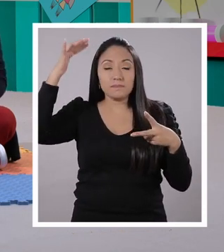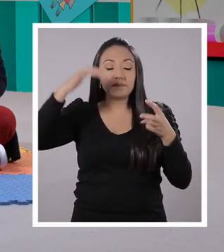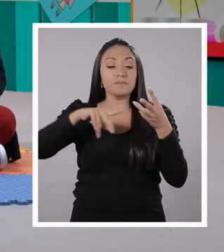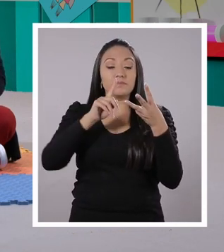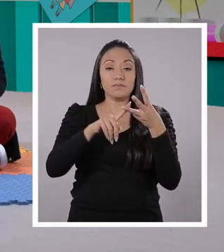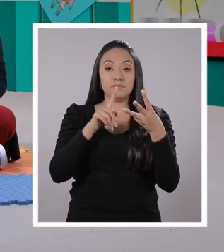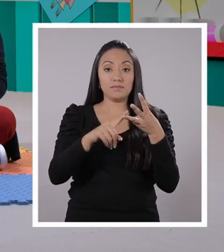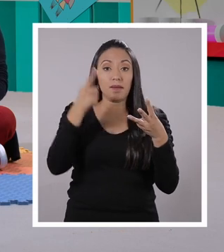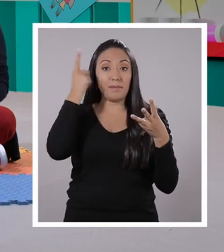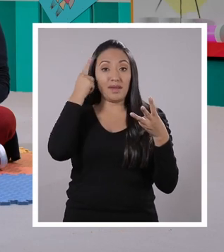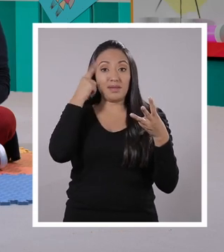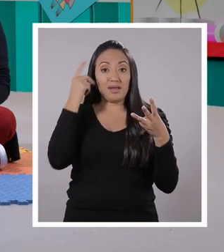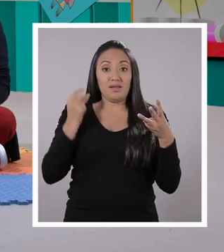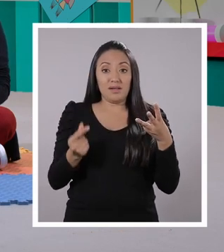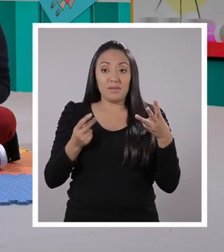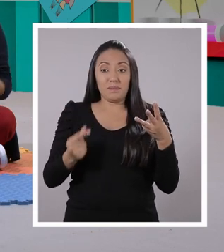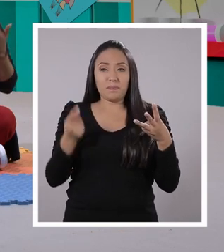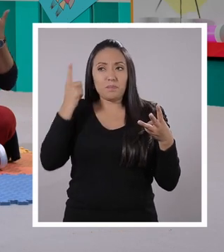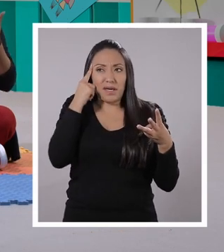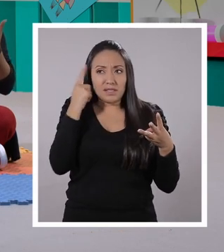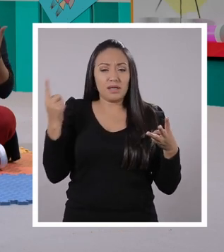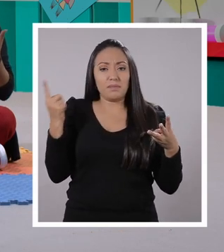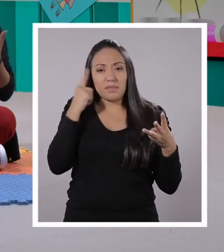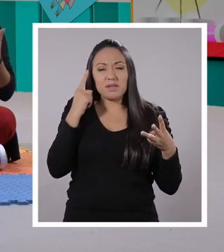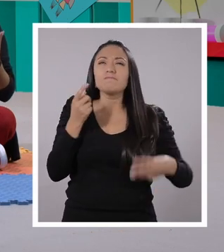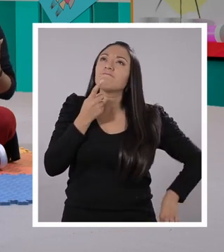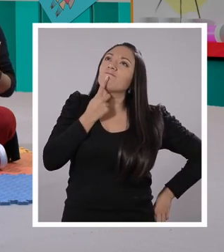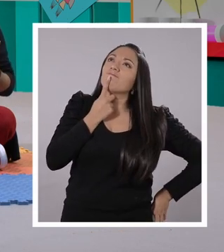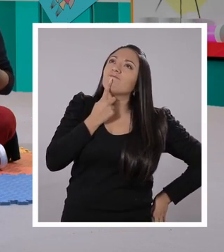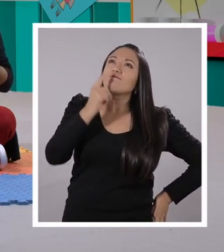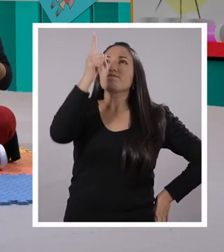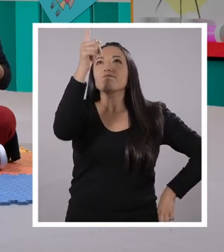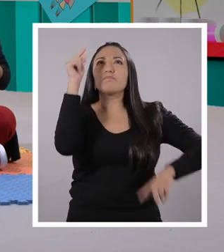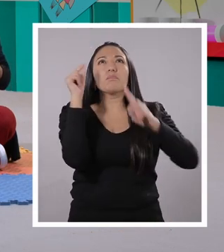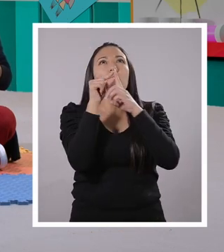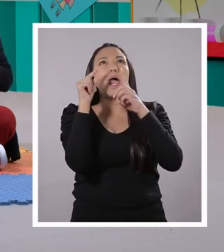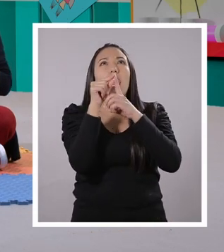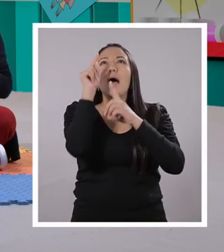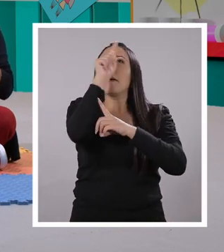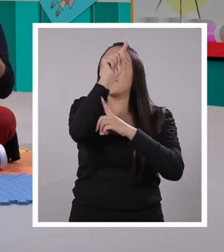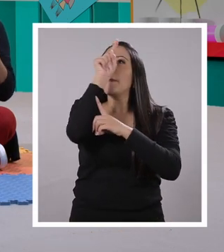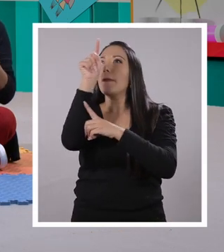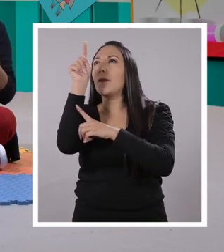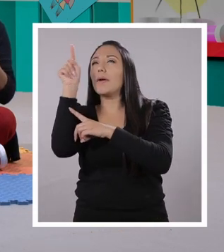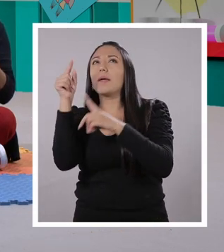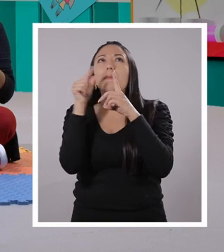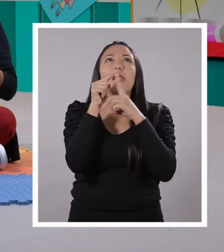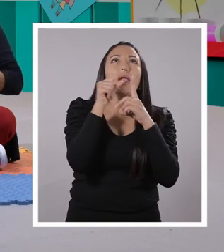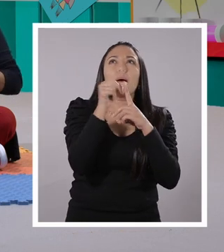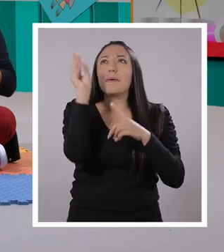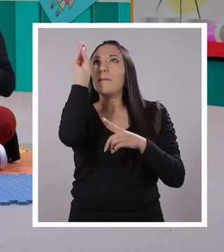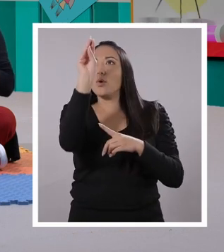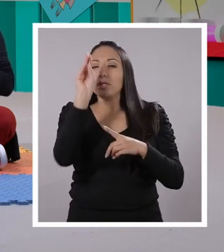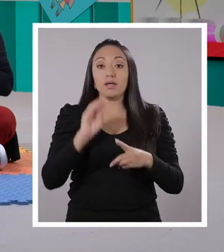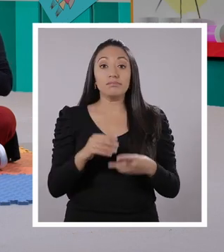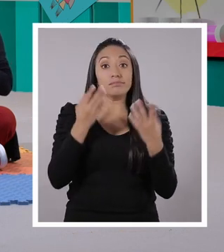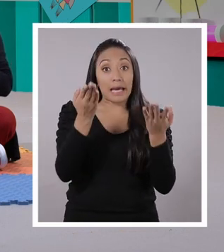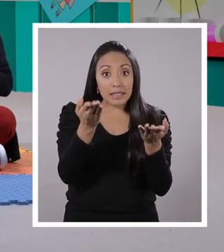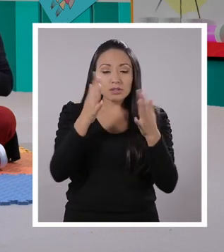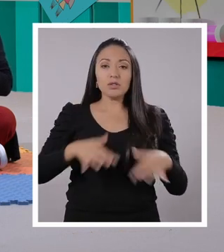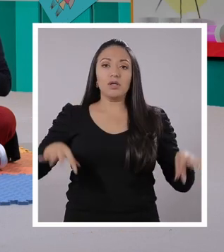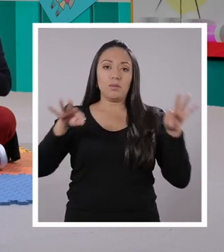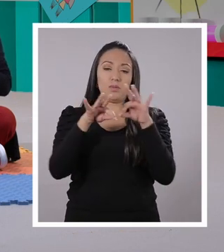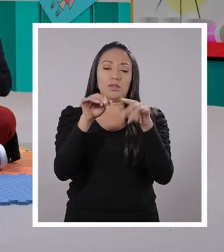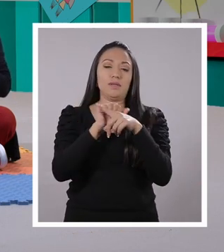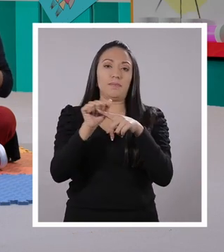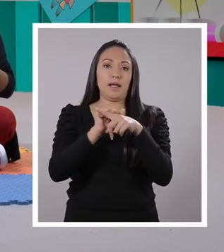ejercitamos nuestra mente. Porque tuvimos que pensar. Pancho se quedó pensando, a ver, ¿qué palabra empieza con esta? ¿Qué le puedo poner? Y esa es una forma de